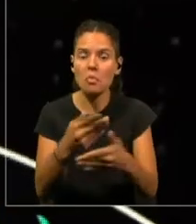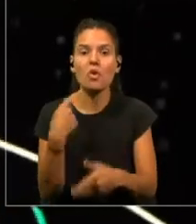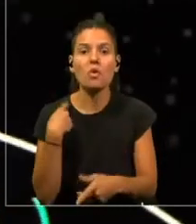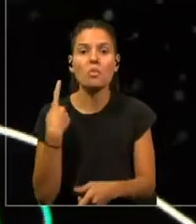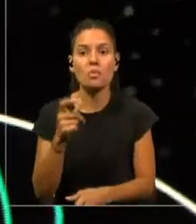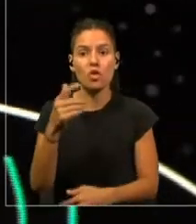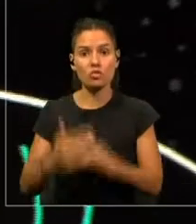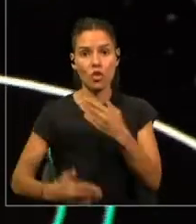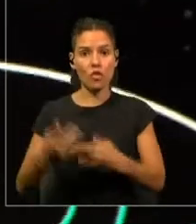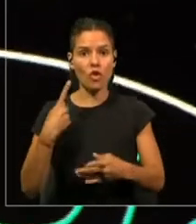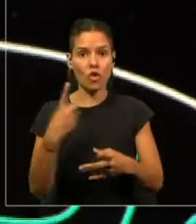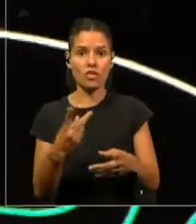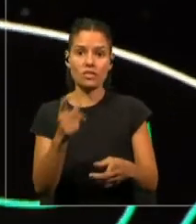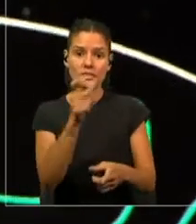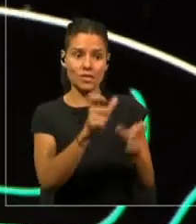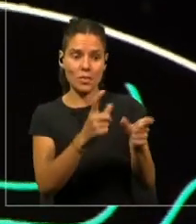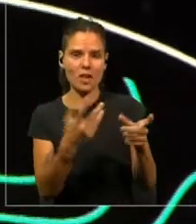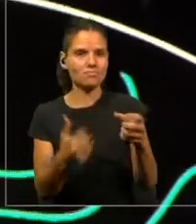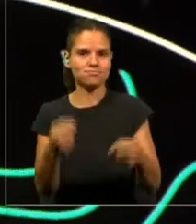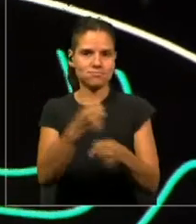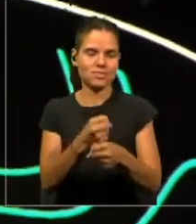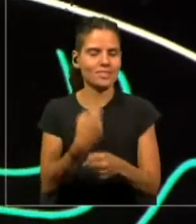Y yo no creí eso.